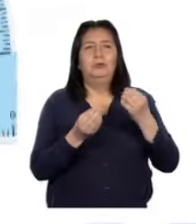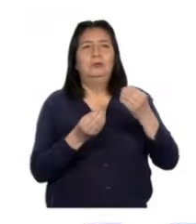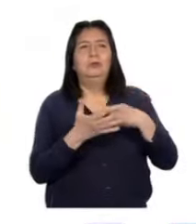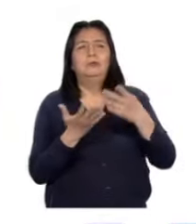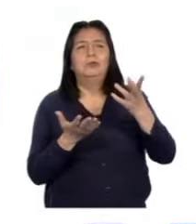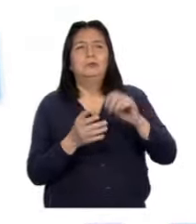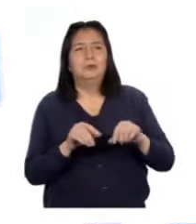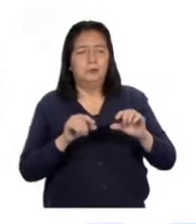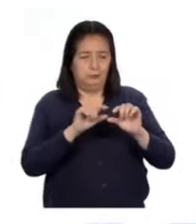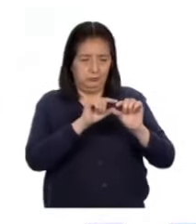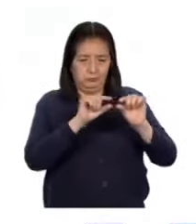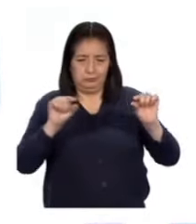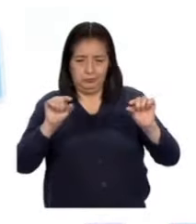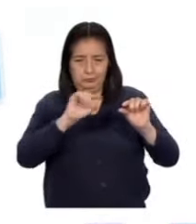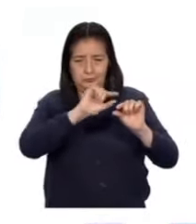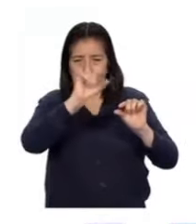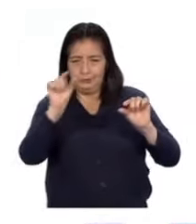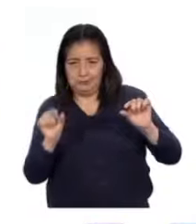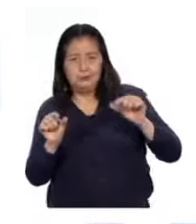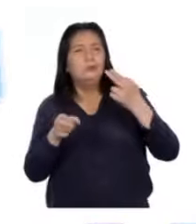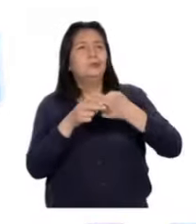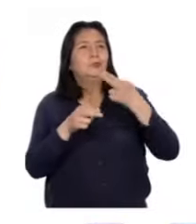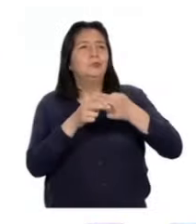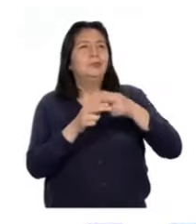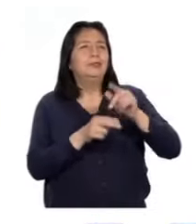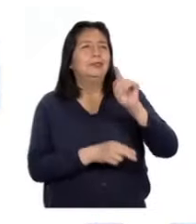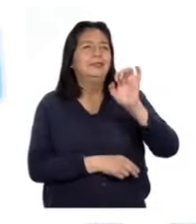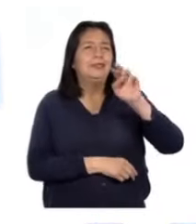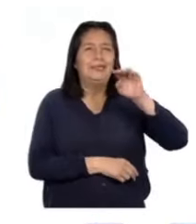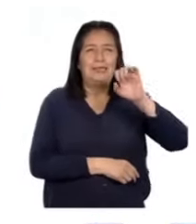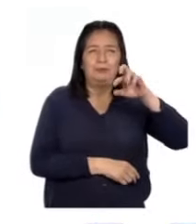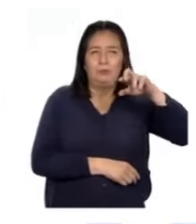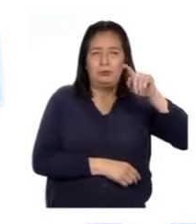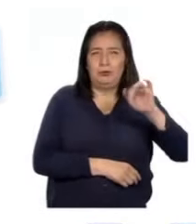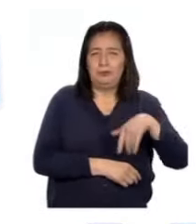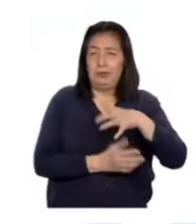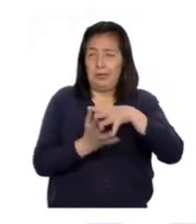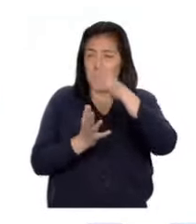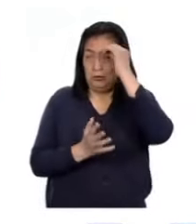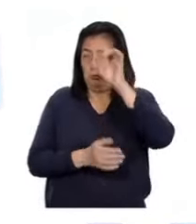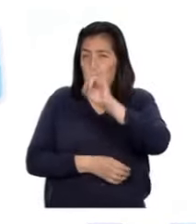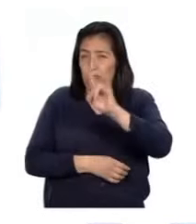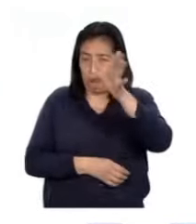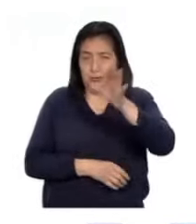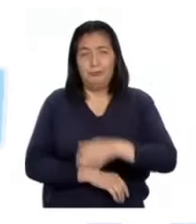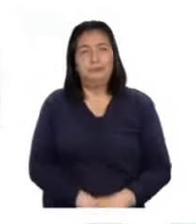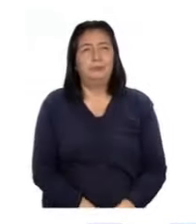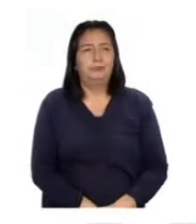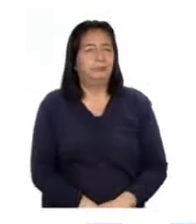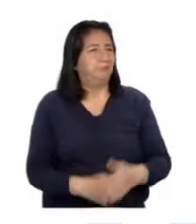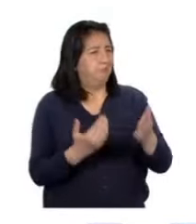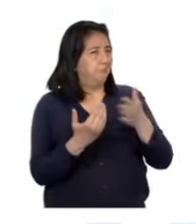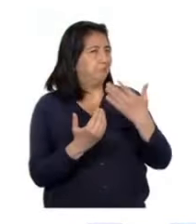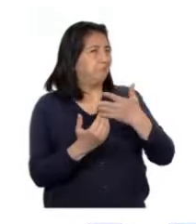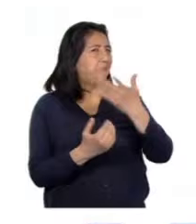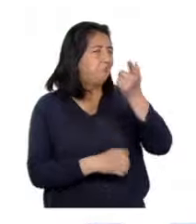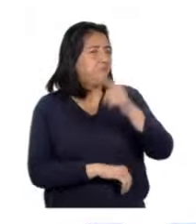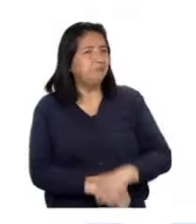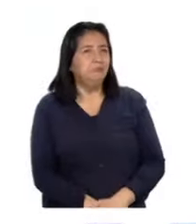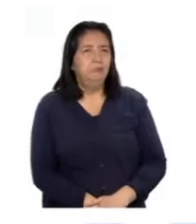llamado transportador. Tomemos unos minutos para aprender cómo se usa. Es muy sencillo.